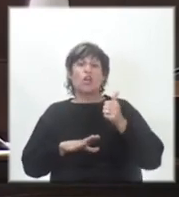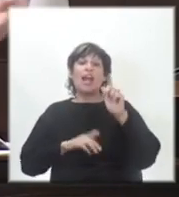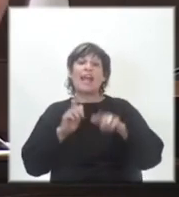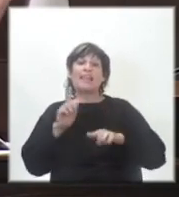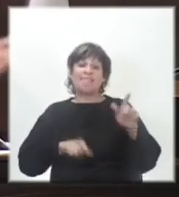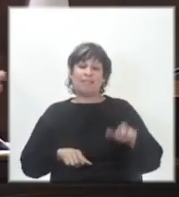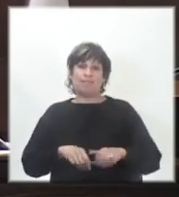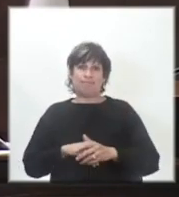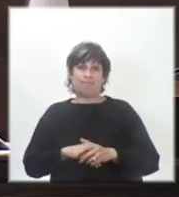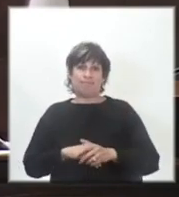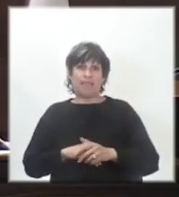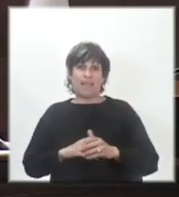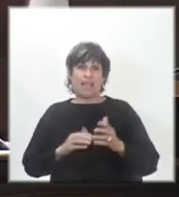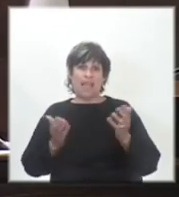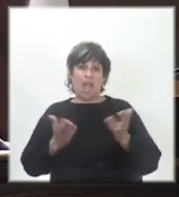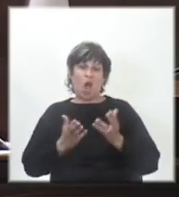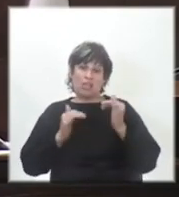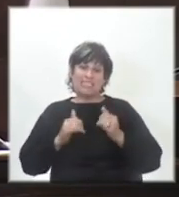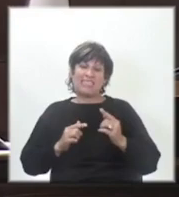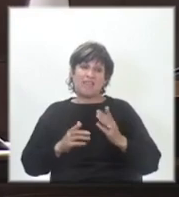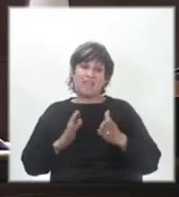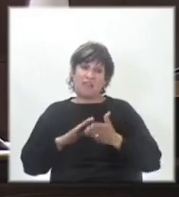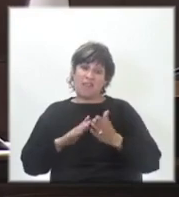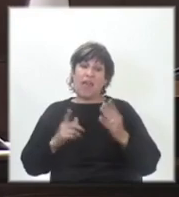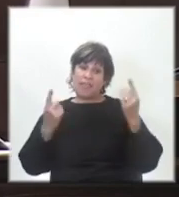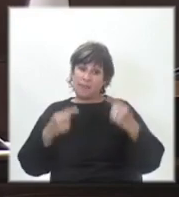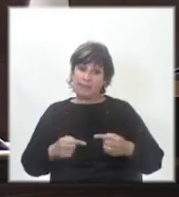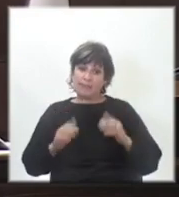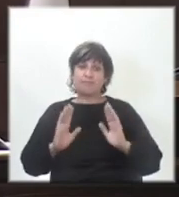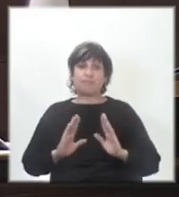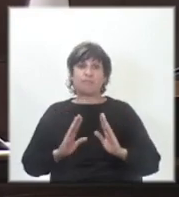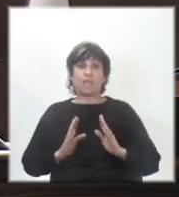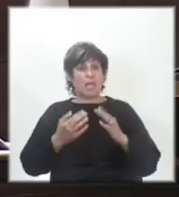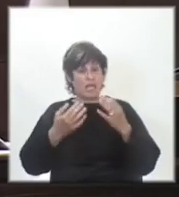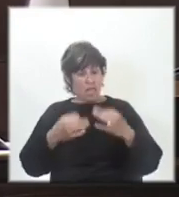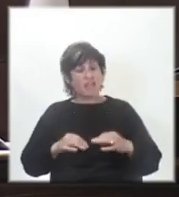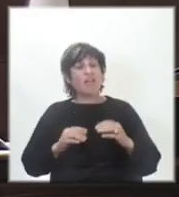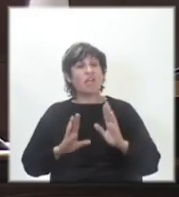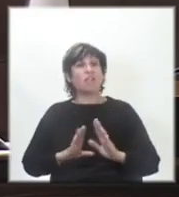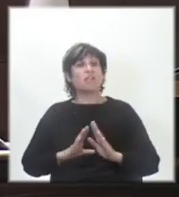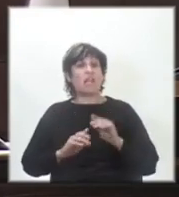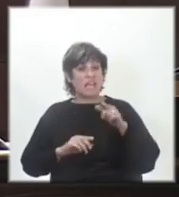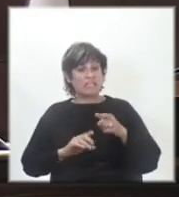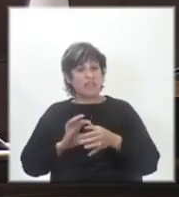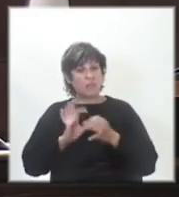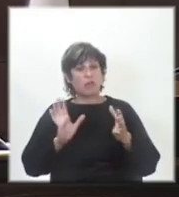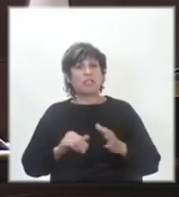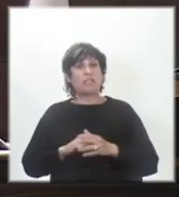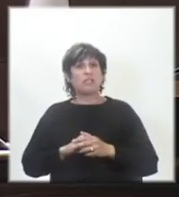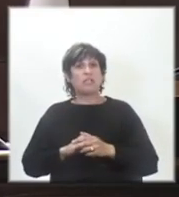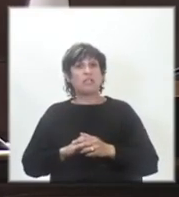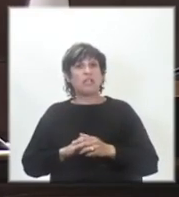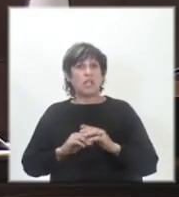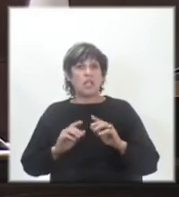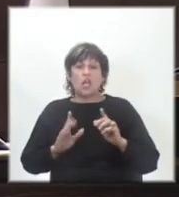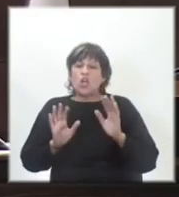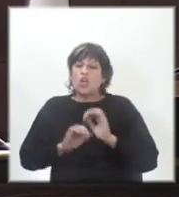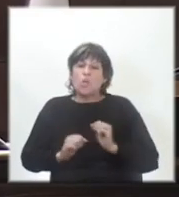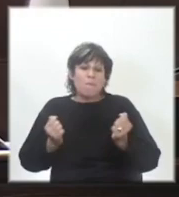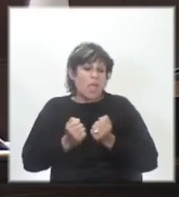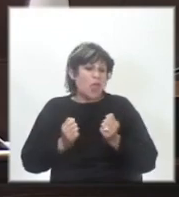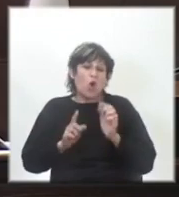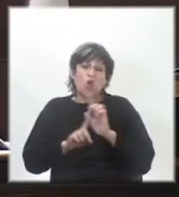Y ahora sí, vamos a tener que debatir. Y está bien que debatamos. Esa es la democracia. Y no hay que tenerle miedo a la